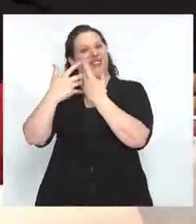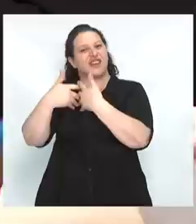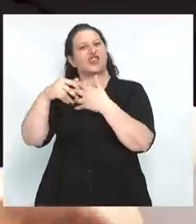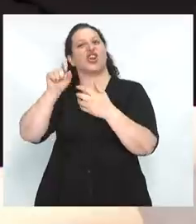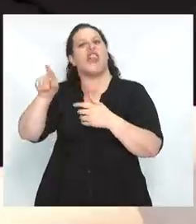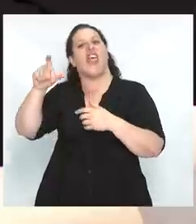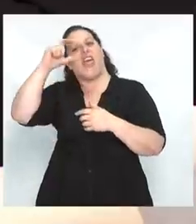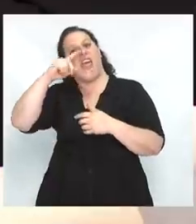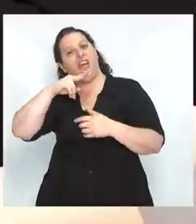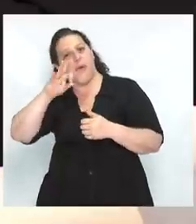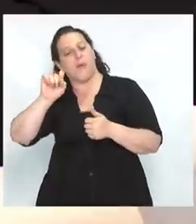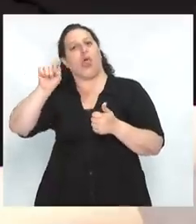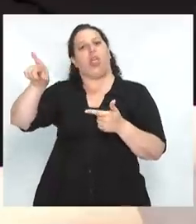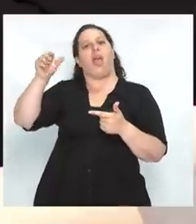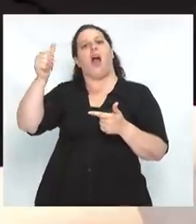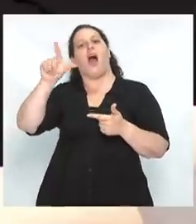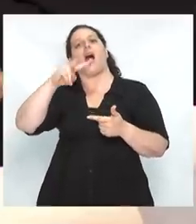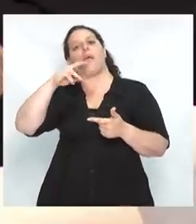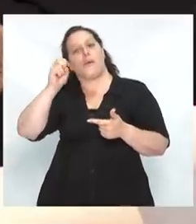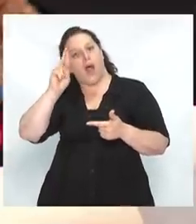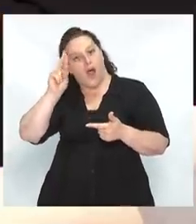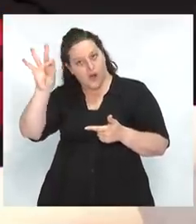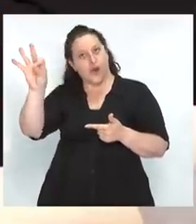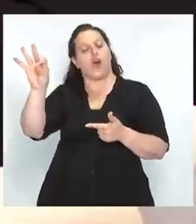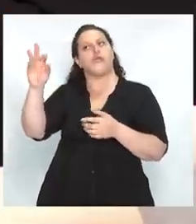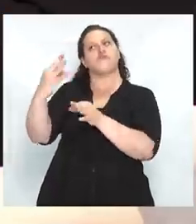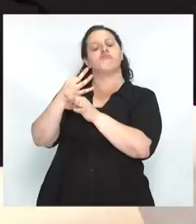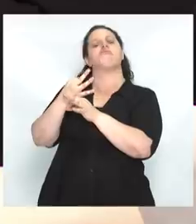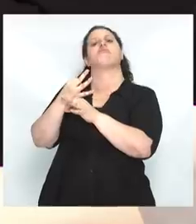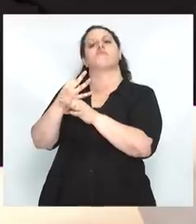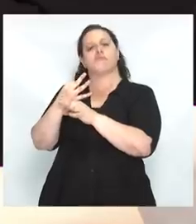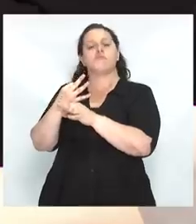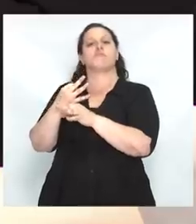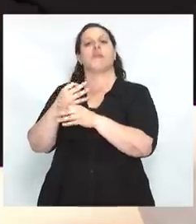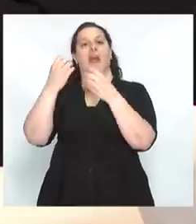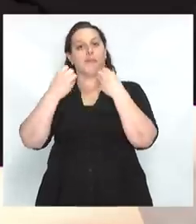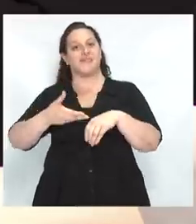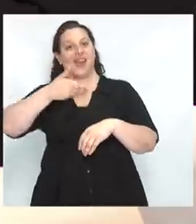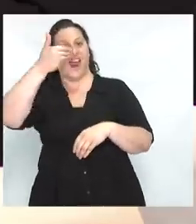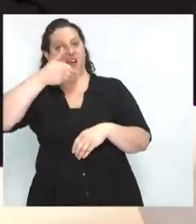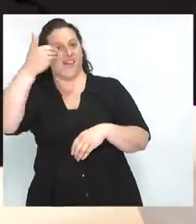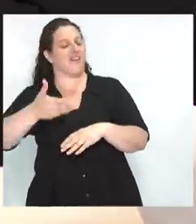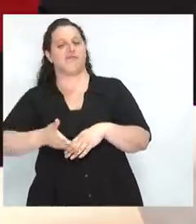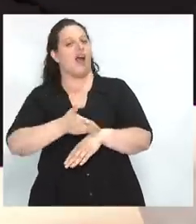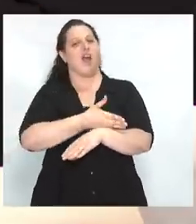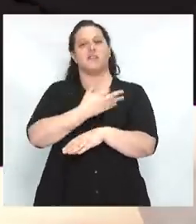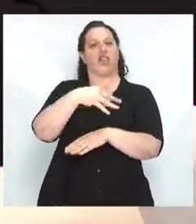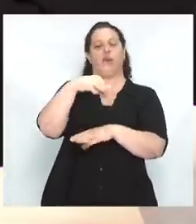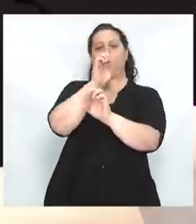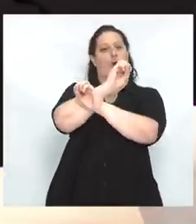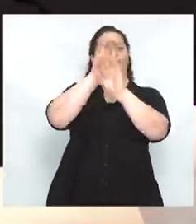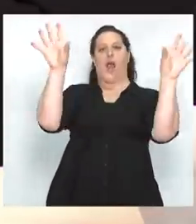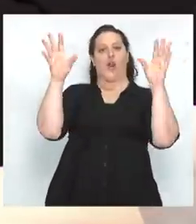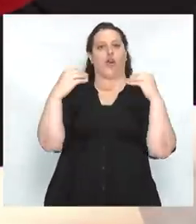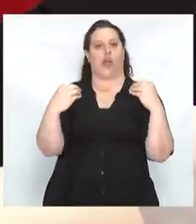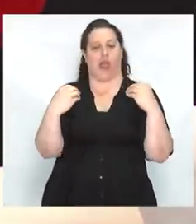Evo, de Álvaro. Y es que antes de empezar a hablar hay algo que tenemos que clarificar y que tiene que